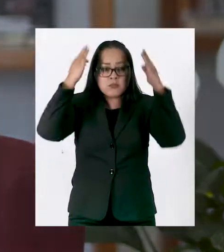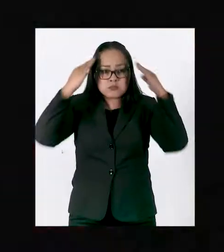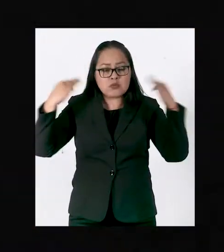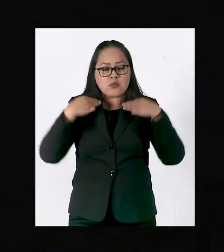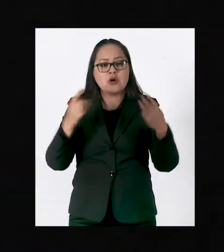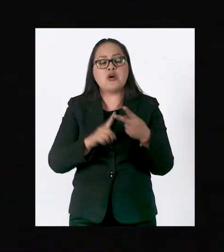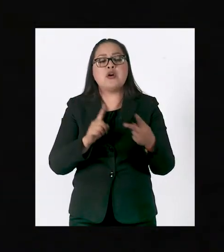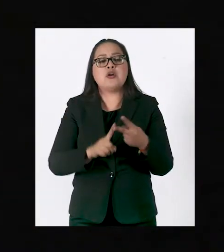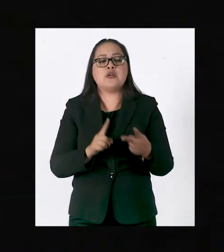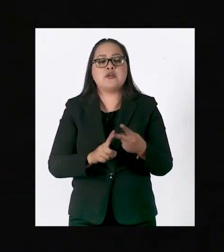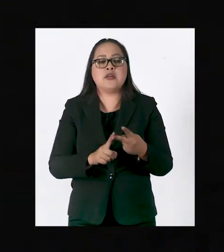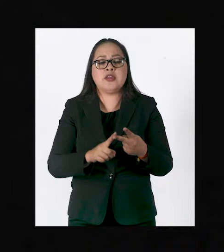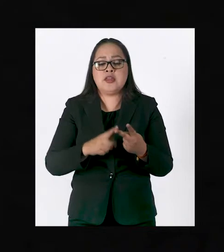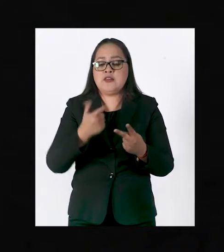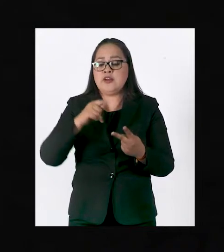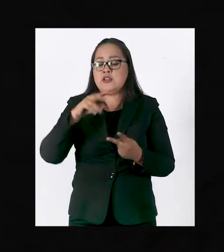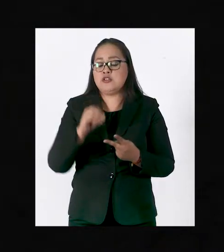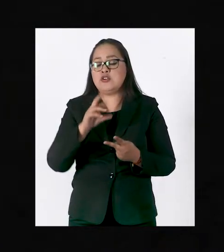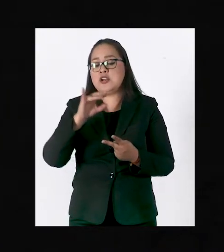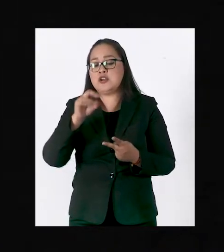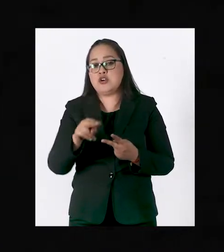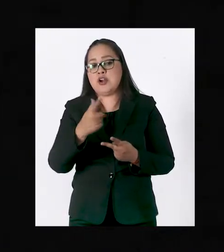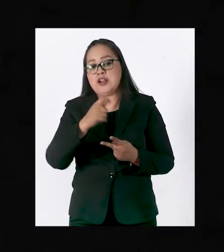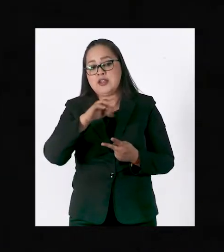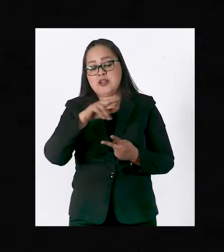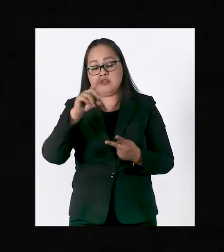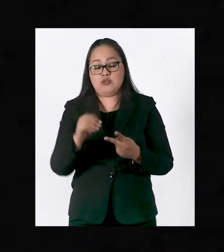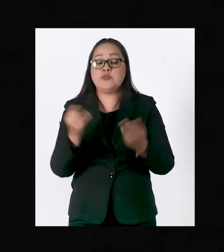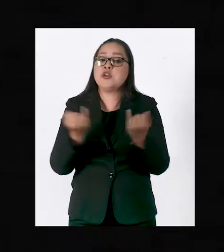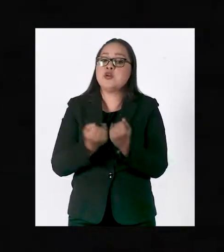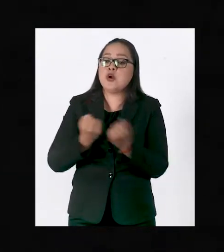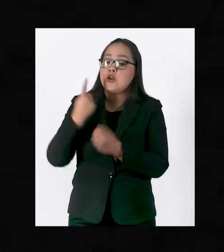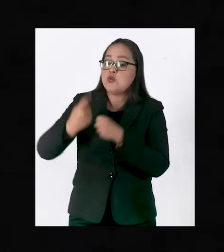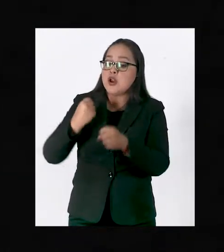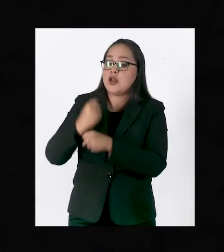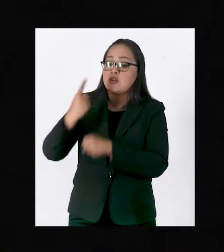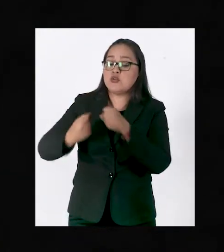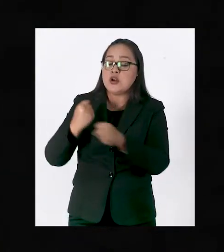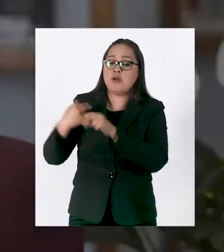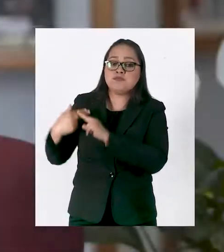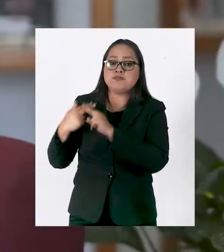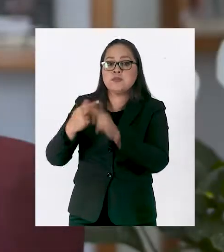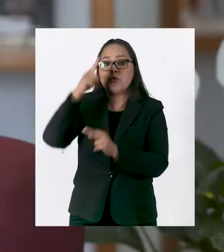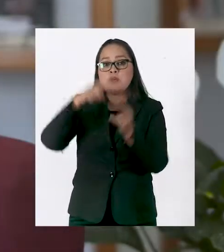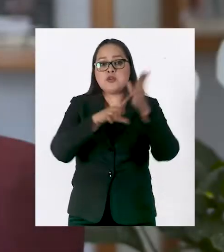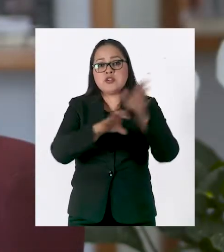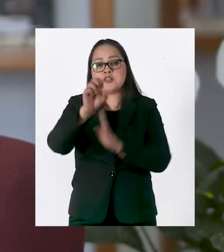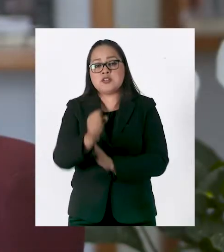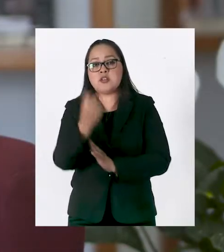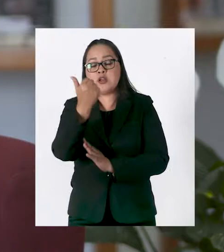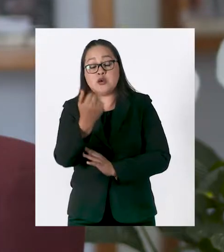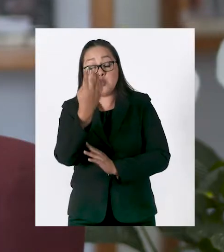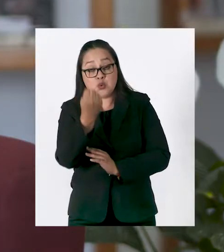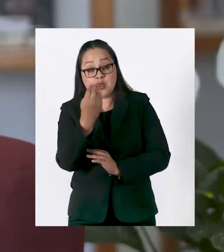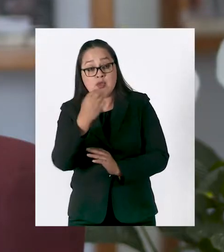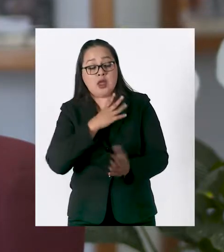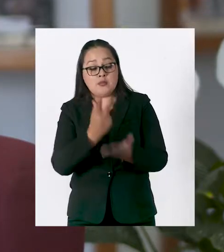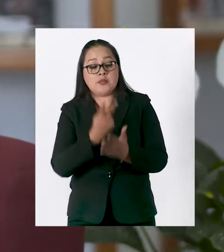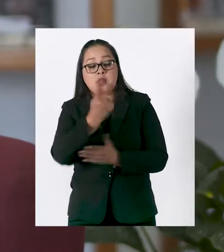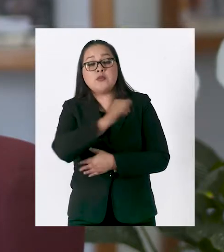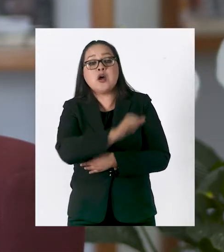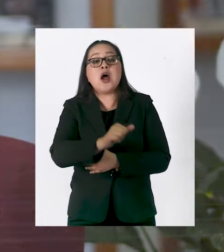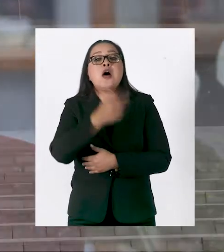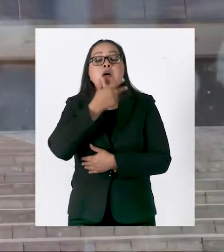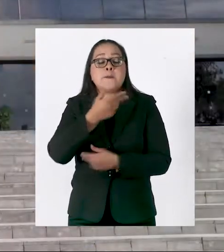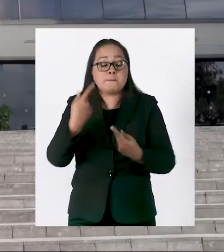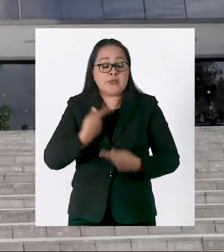Sor Juan Inés de la Cruz y Gilberto Rincón Gallardo. Además, como cada año desde 1969, se